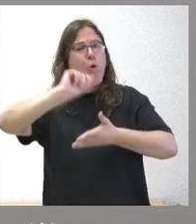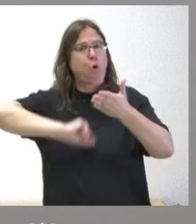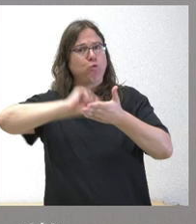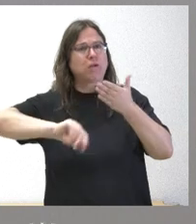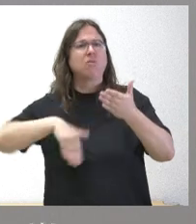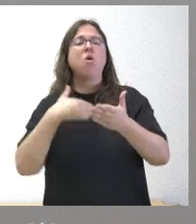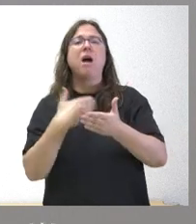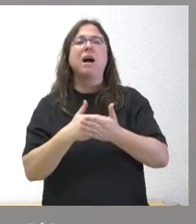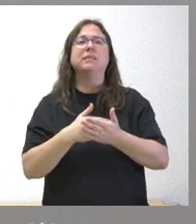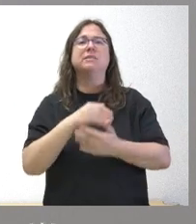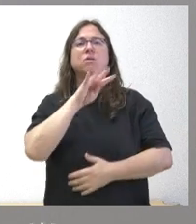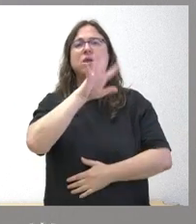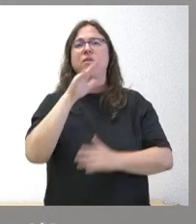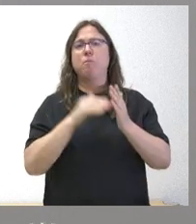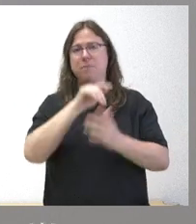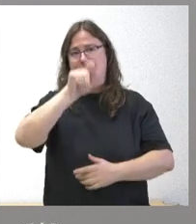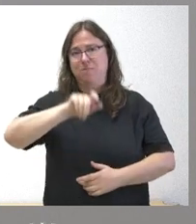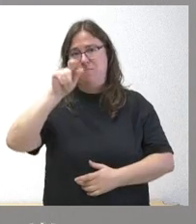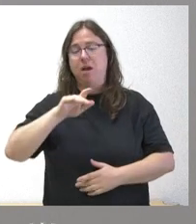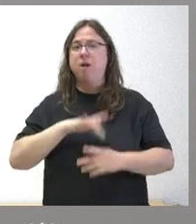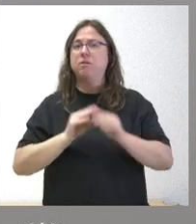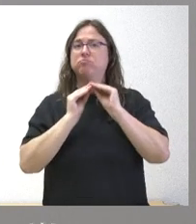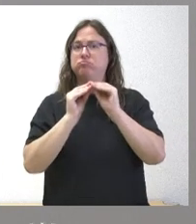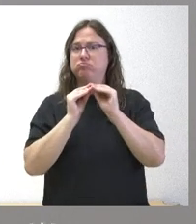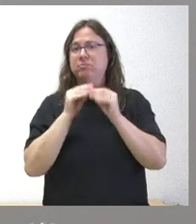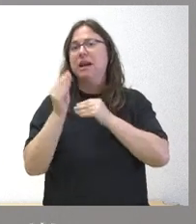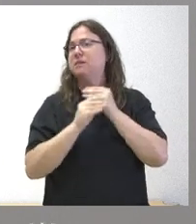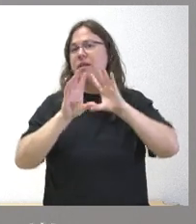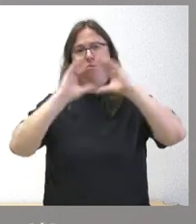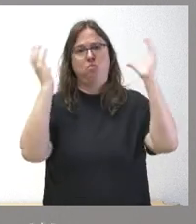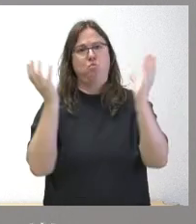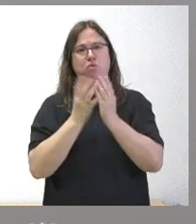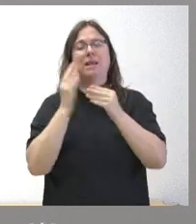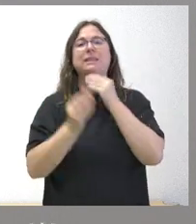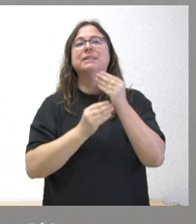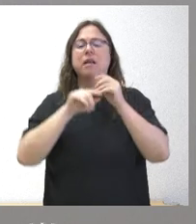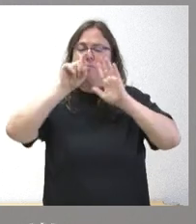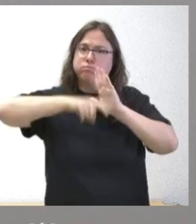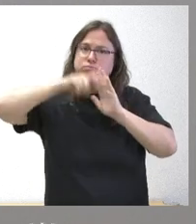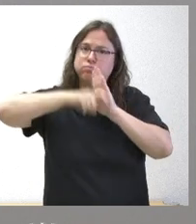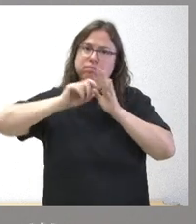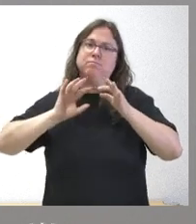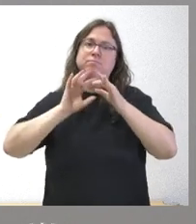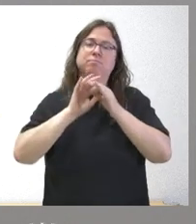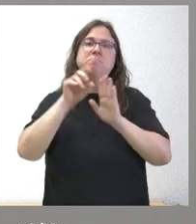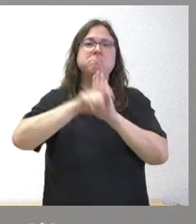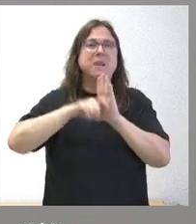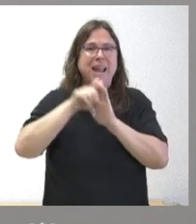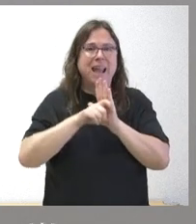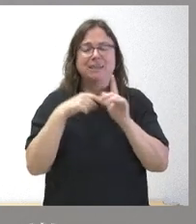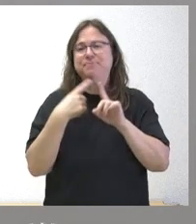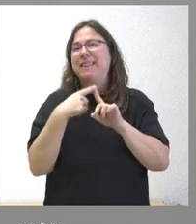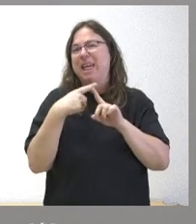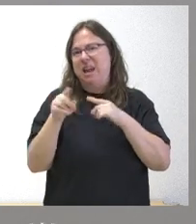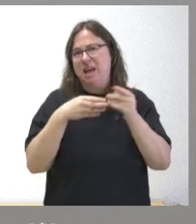.000 personas, pero hemos venido desarrollando, y así ocurre a nivel mundial, pues una minería vinculada sobre todo a minerales y a materias primas que están